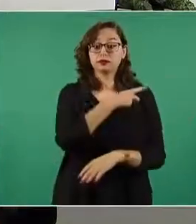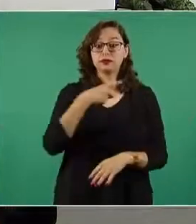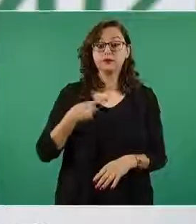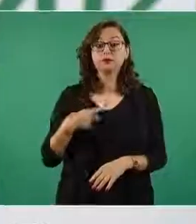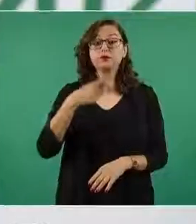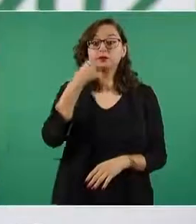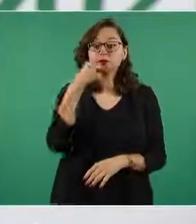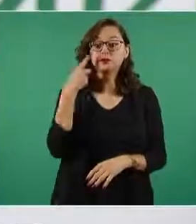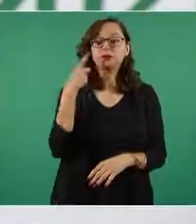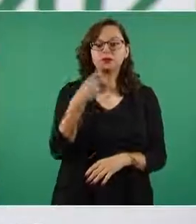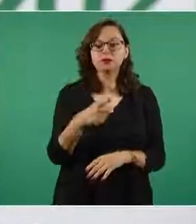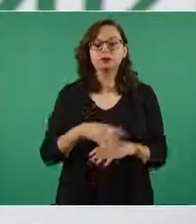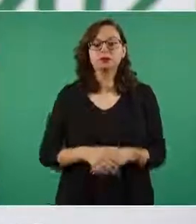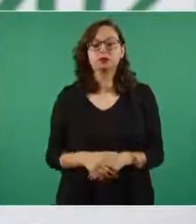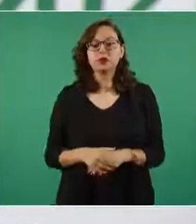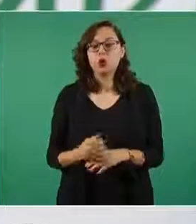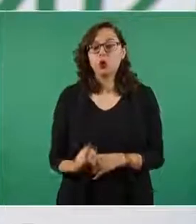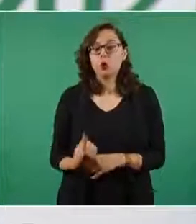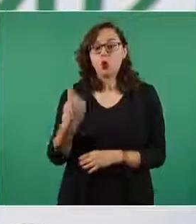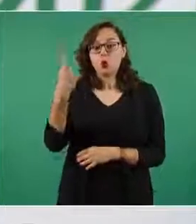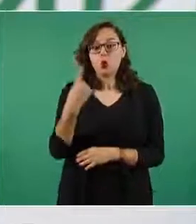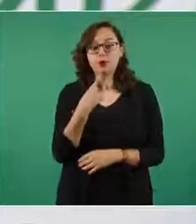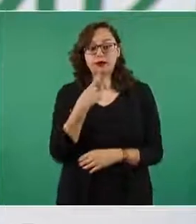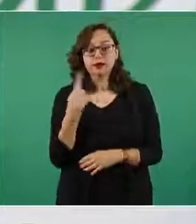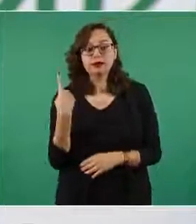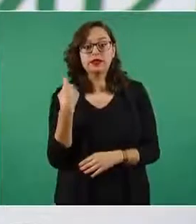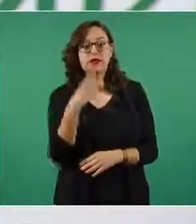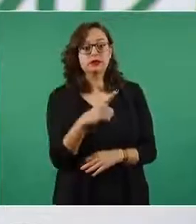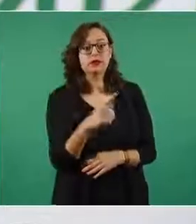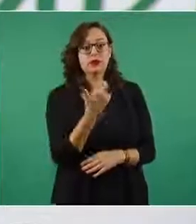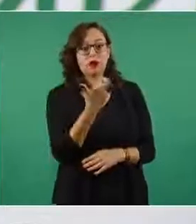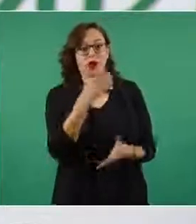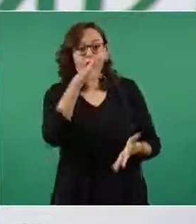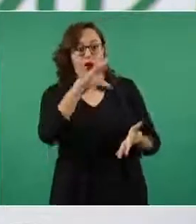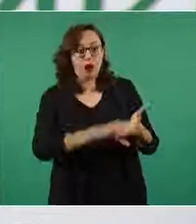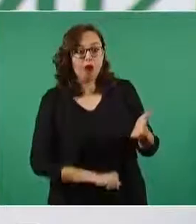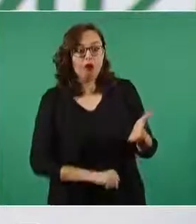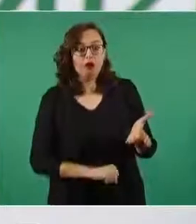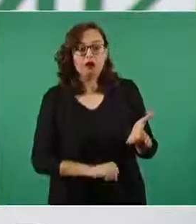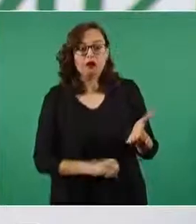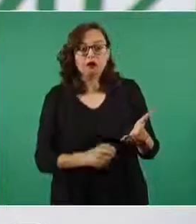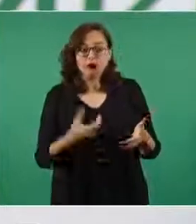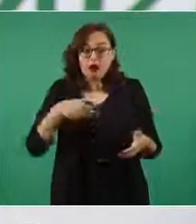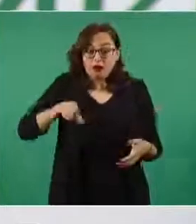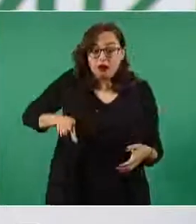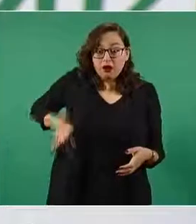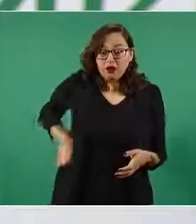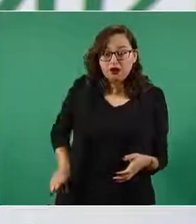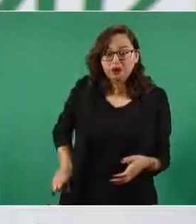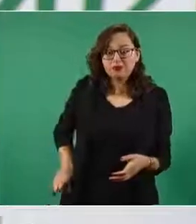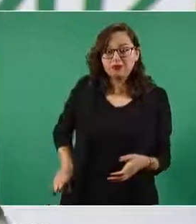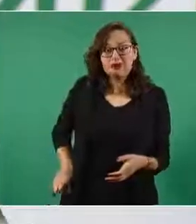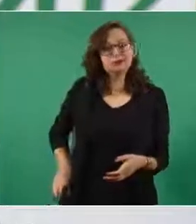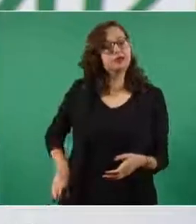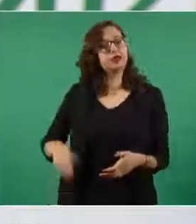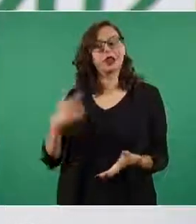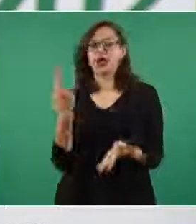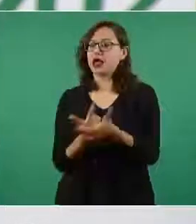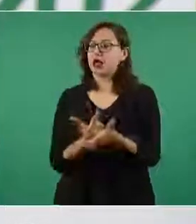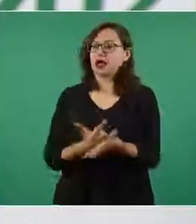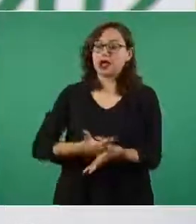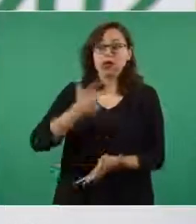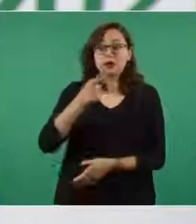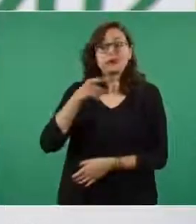denuncia de cobro de dádivas y o comisiones es una acusación muy grave que constituye imposible acto de